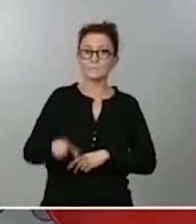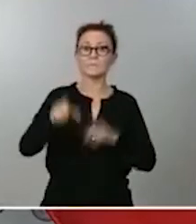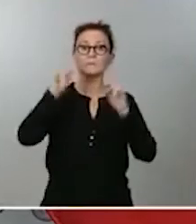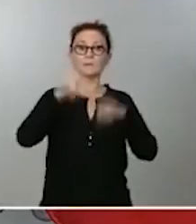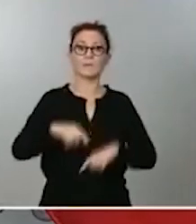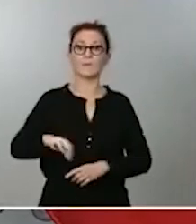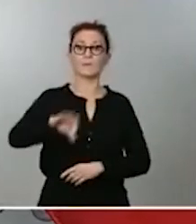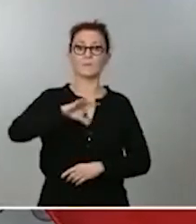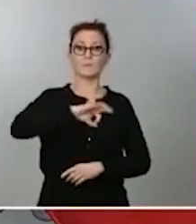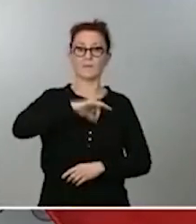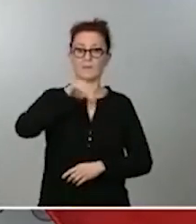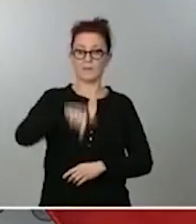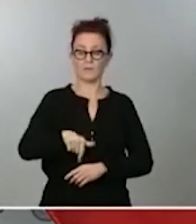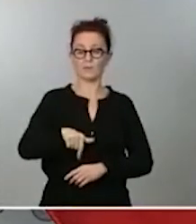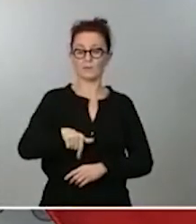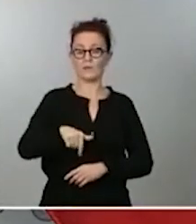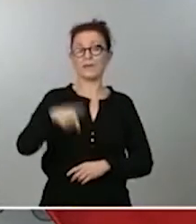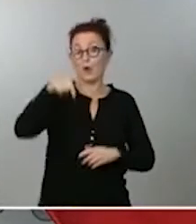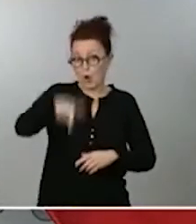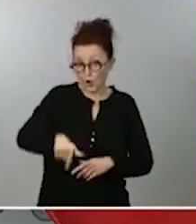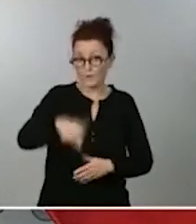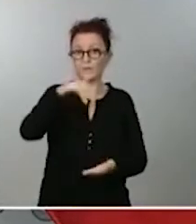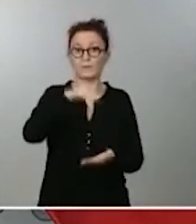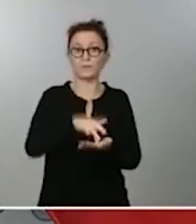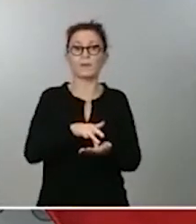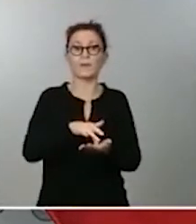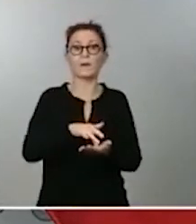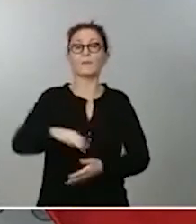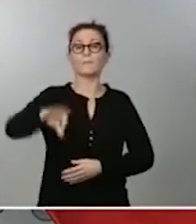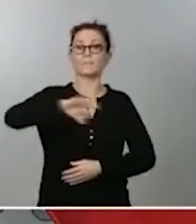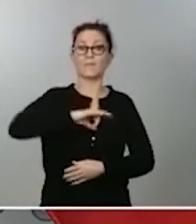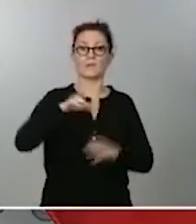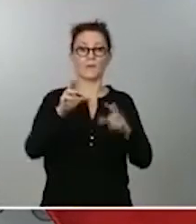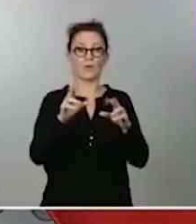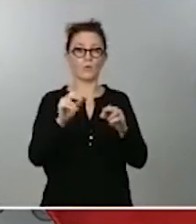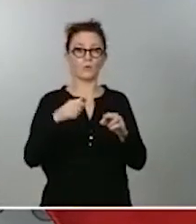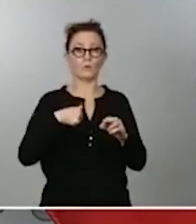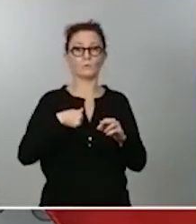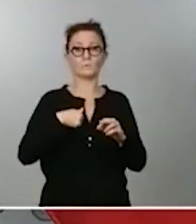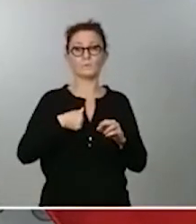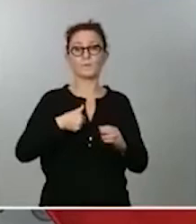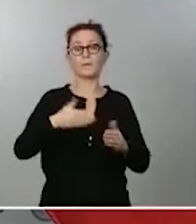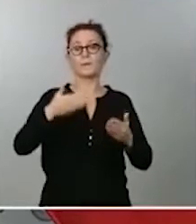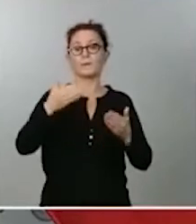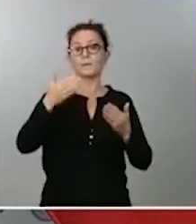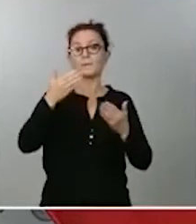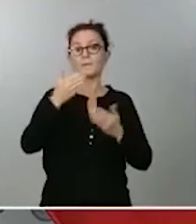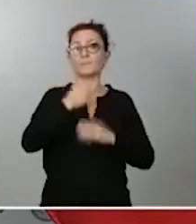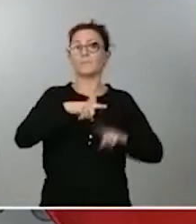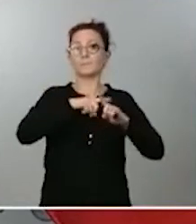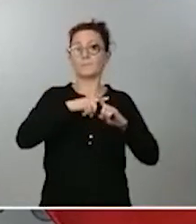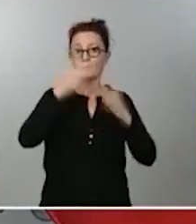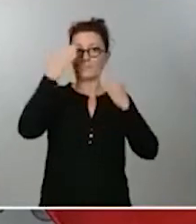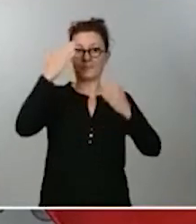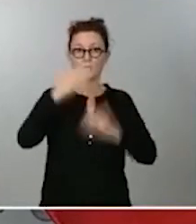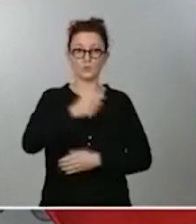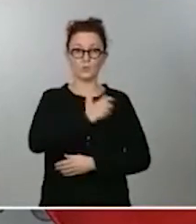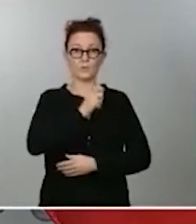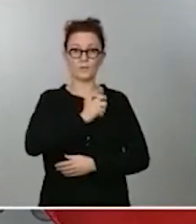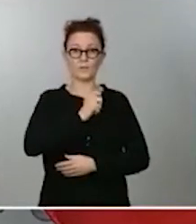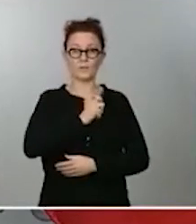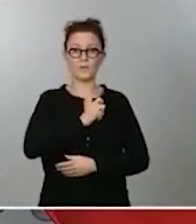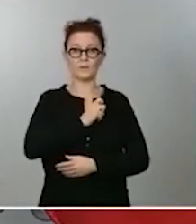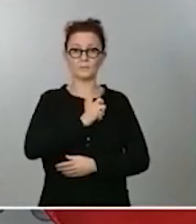en el día de hoy perdón la medalla de oro al mérito policial distinción que ha sido aprobada por el